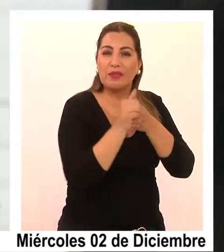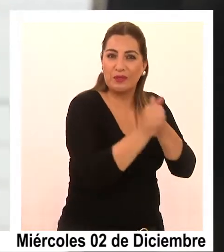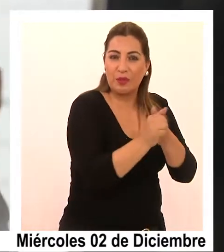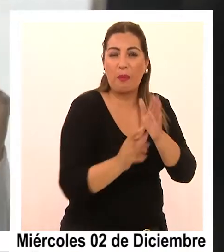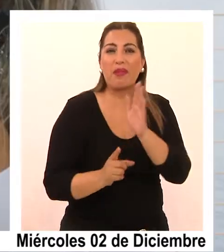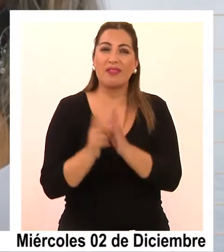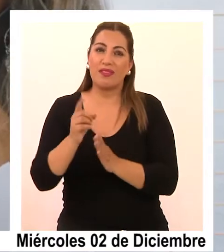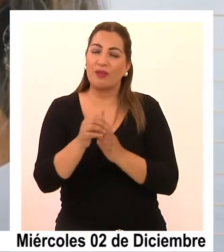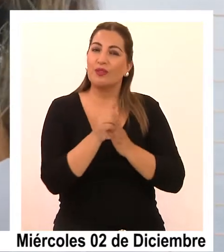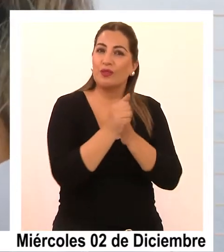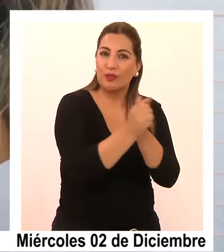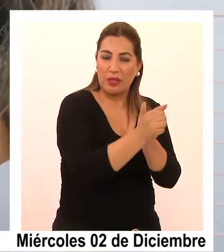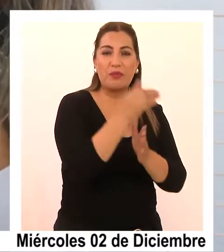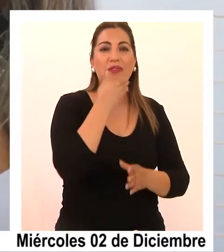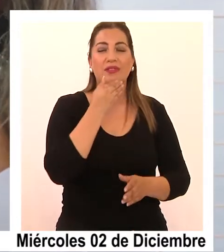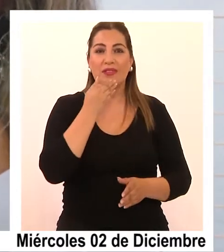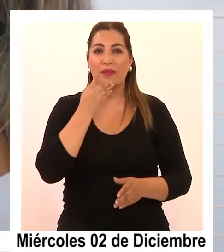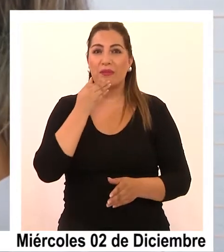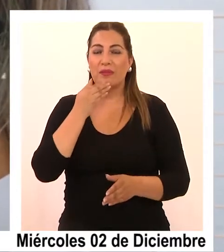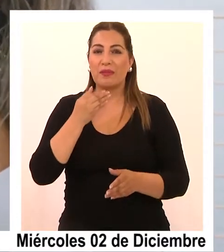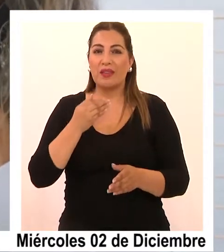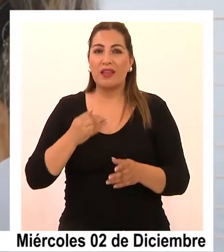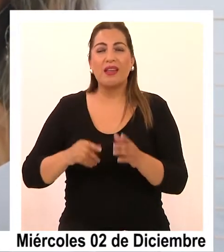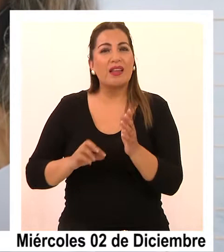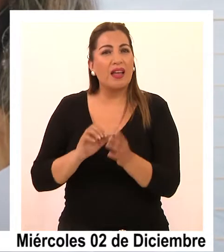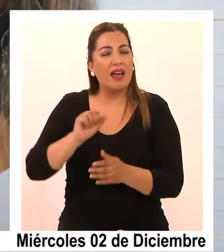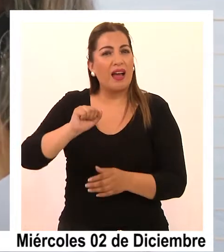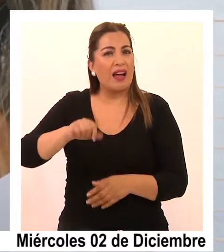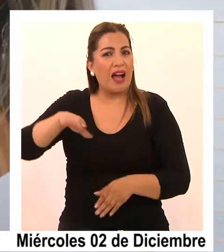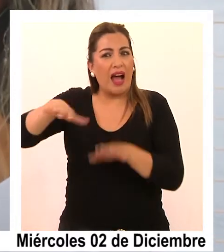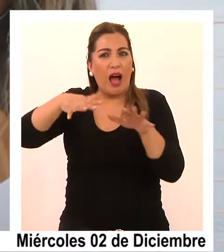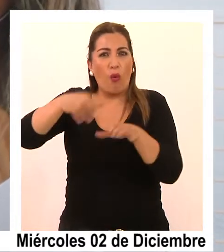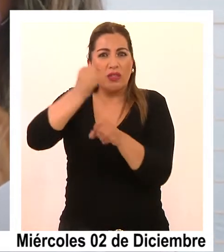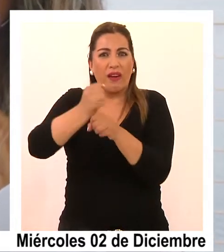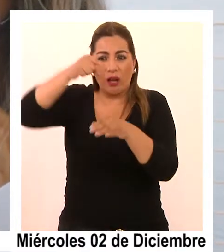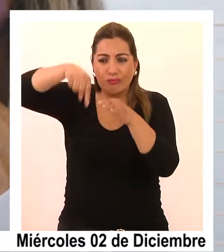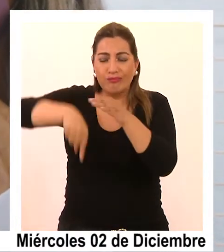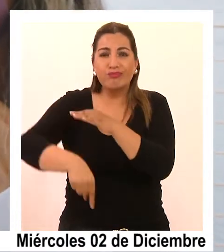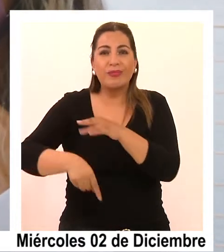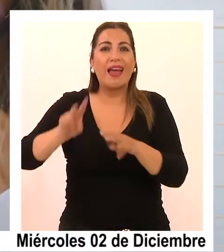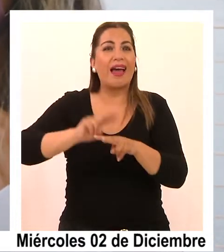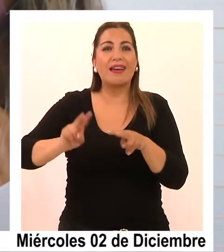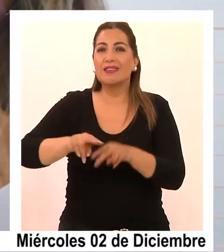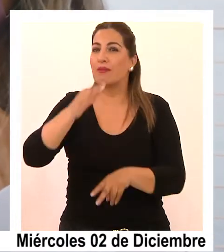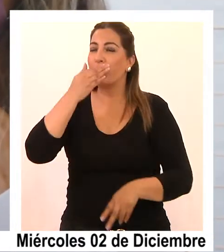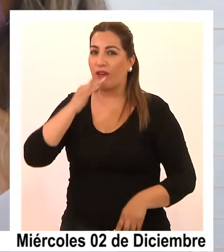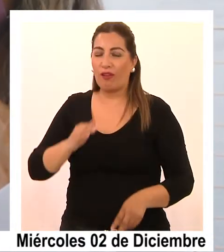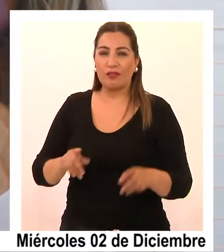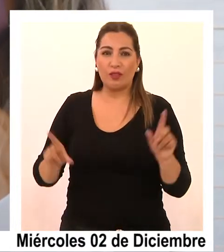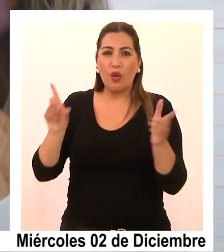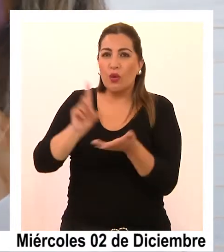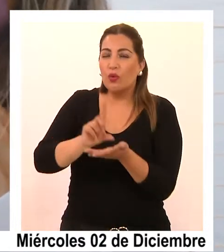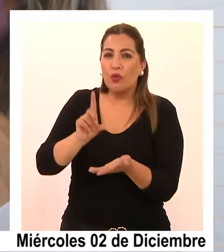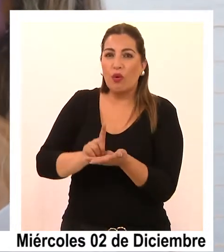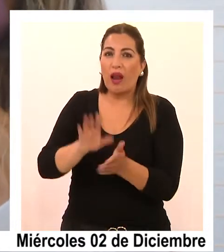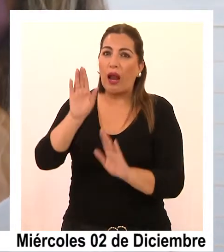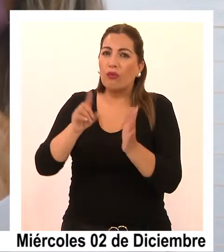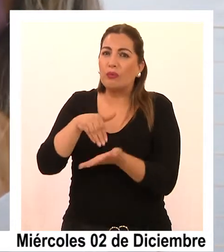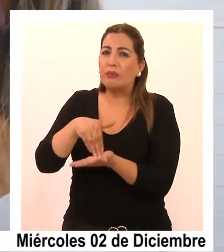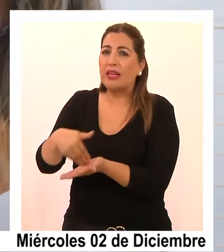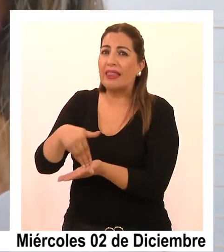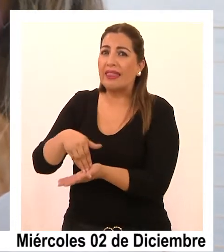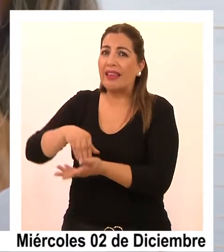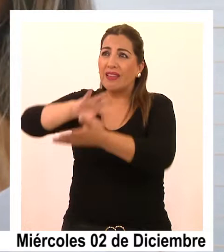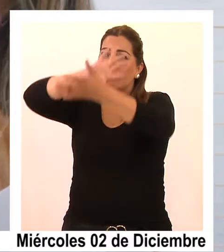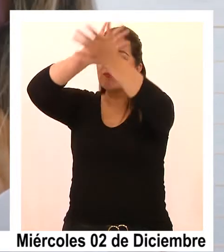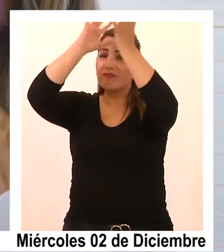para el desarrollo del turismo, como es la acuicultura a pequeña escala, y así seguir fortaleciendo uno de los sectores más vulnerables al